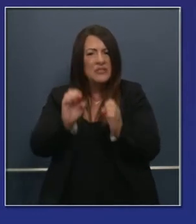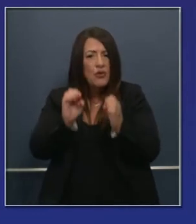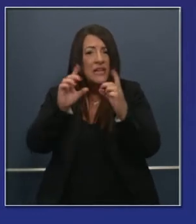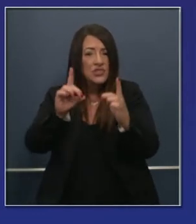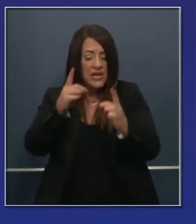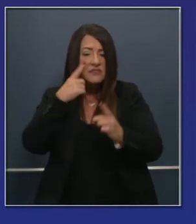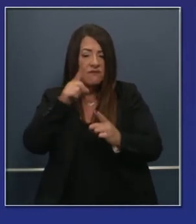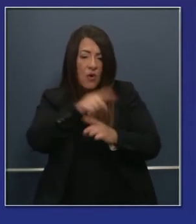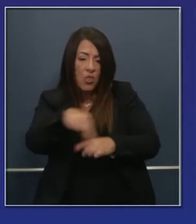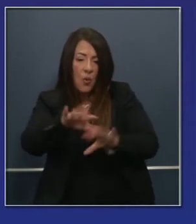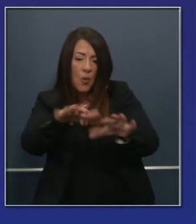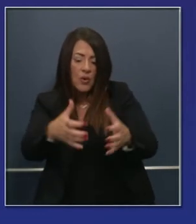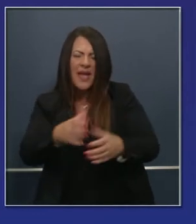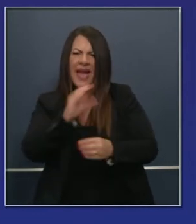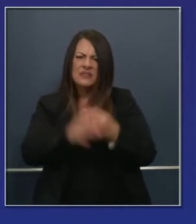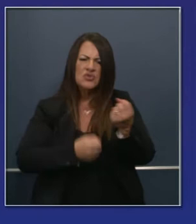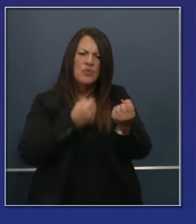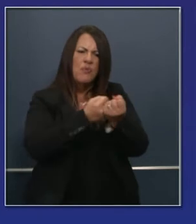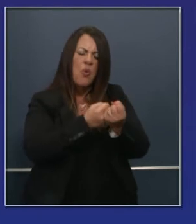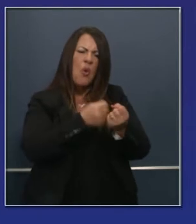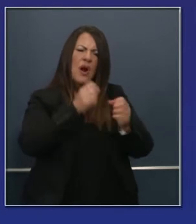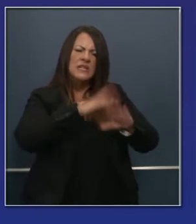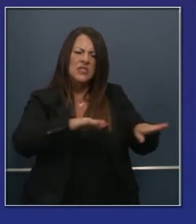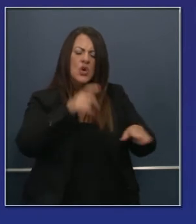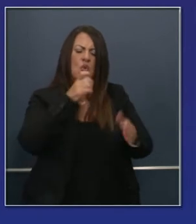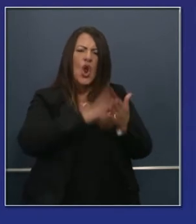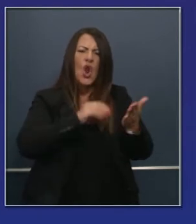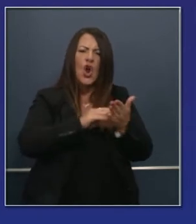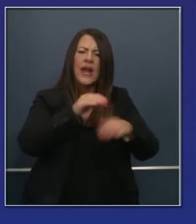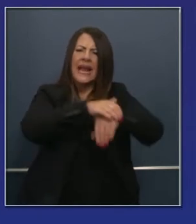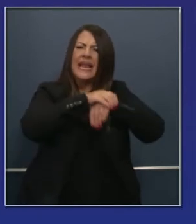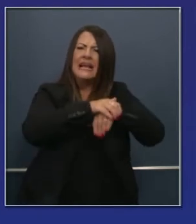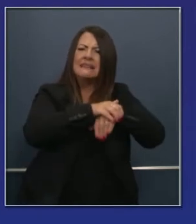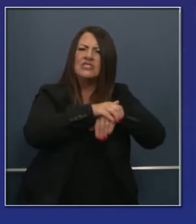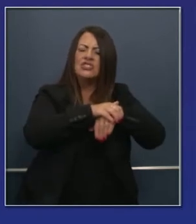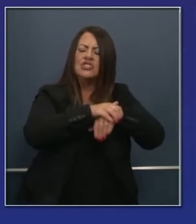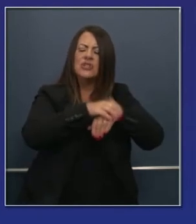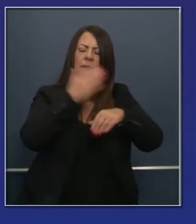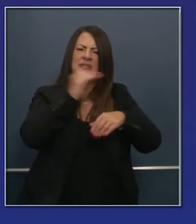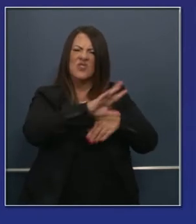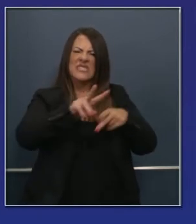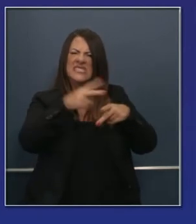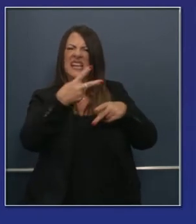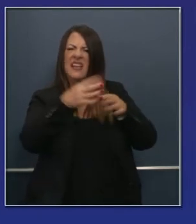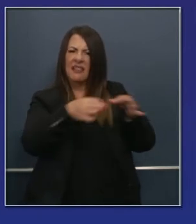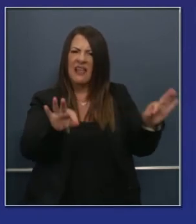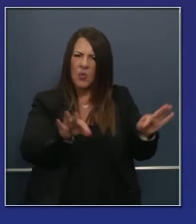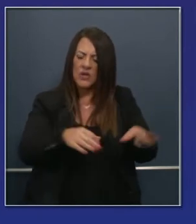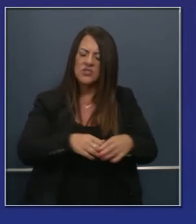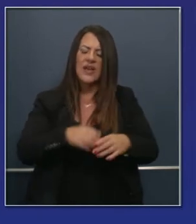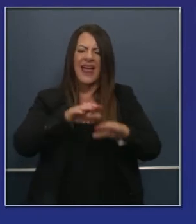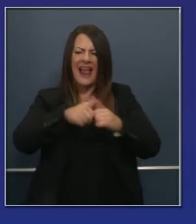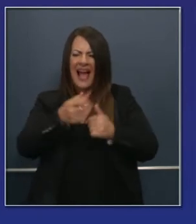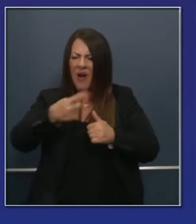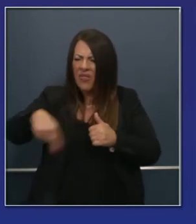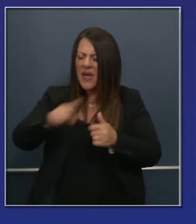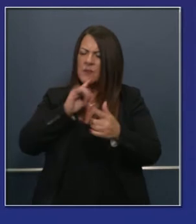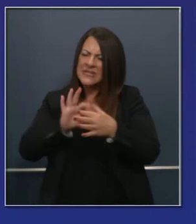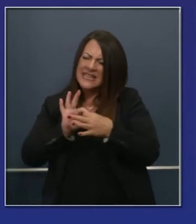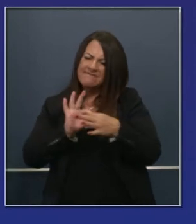especial. Seguimos dándoles apoyo a los que están aprendiendo inglés y a los que están conectados